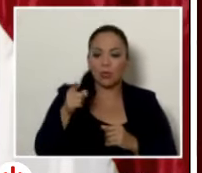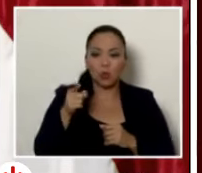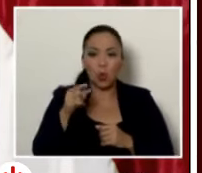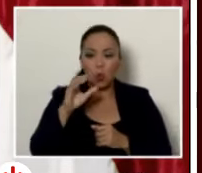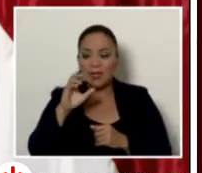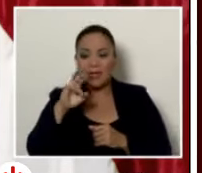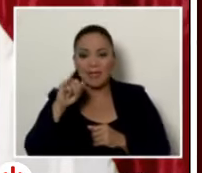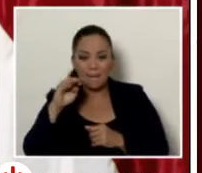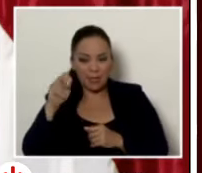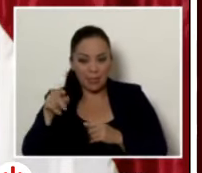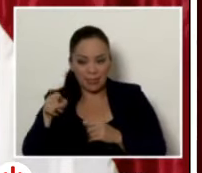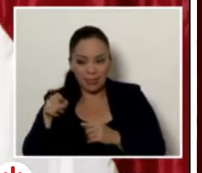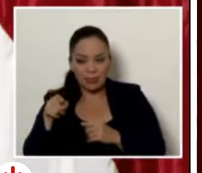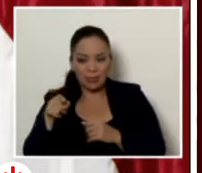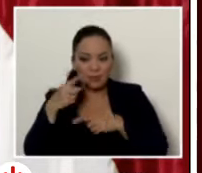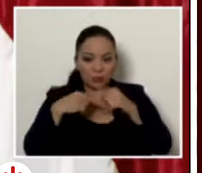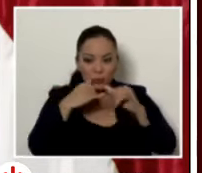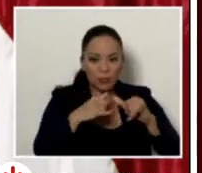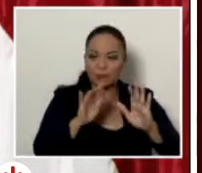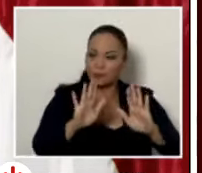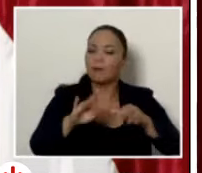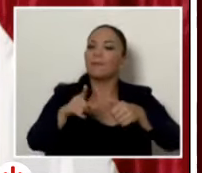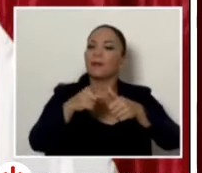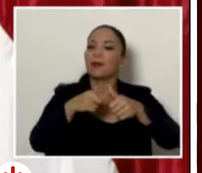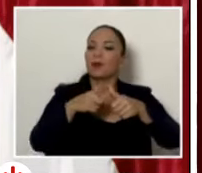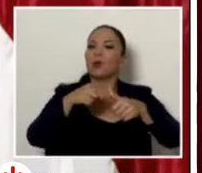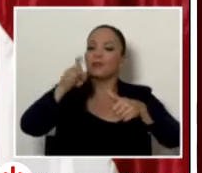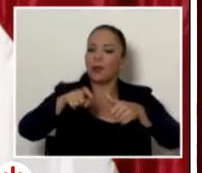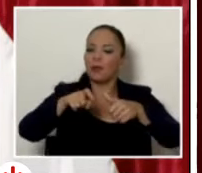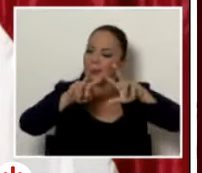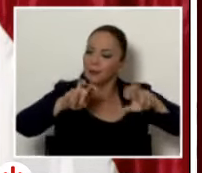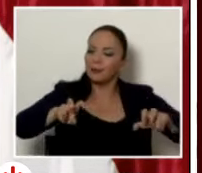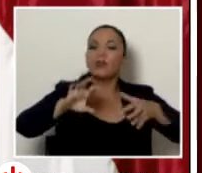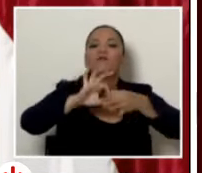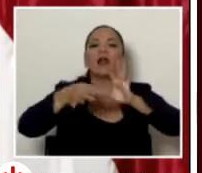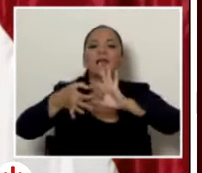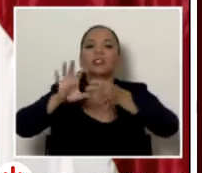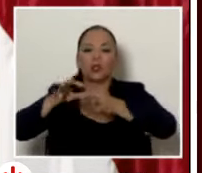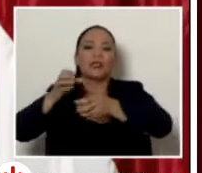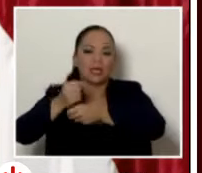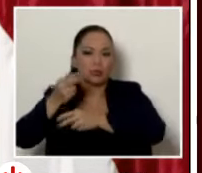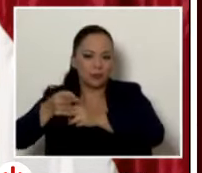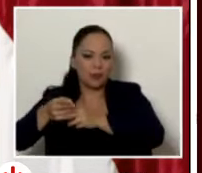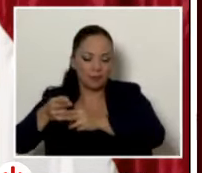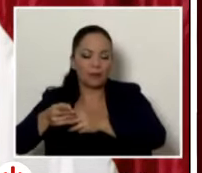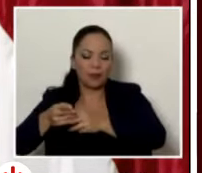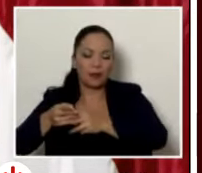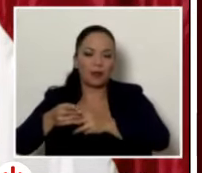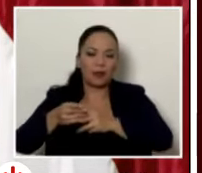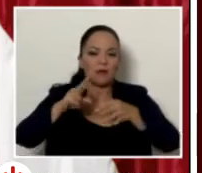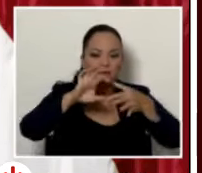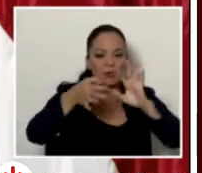relación de hechos como la que establecieron bastante tiempo o una muy intensamente y